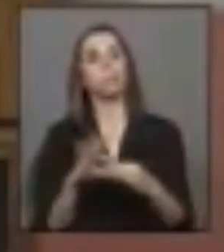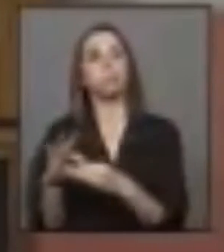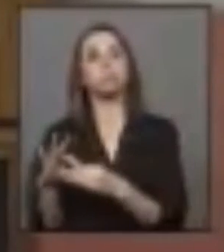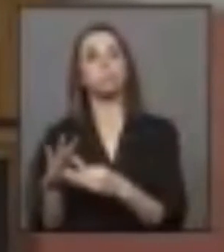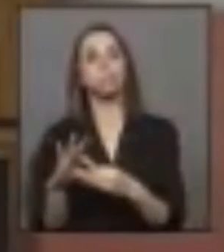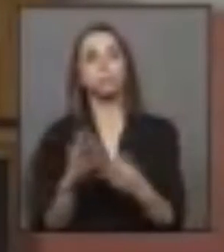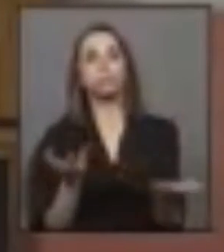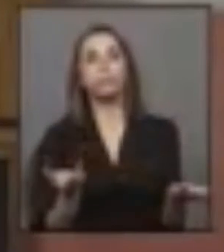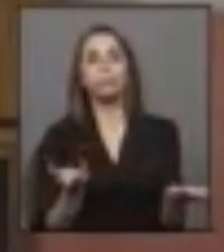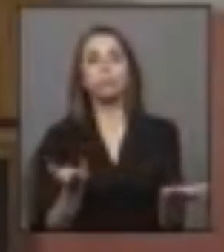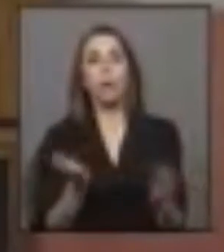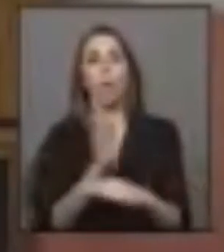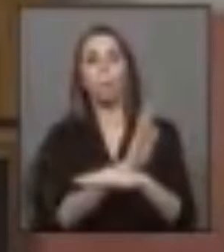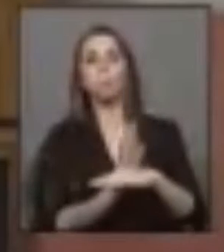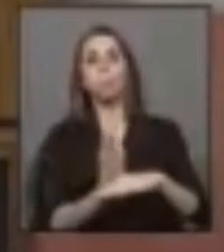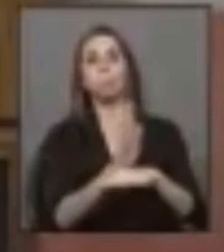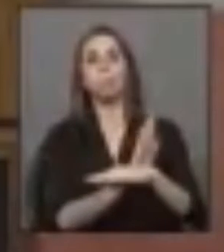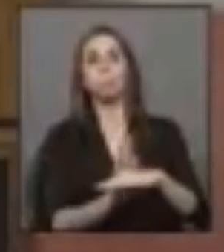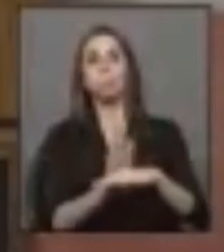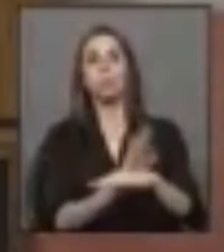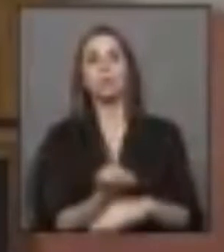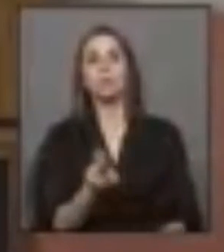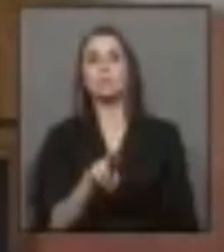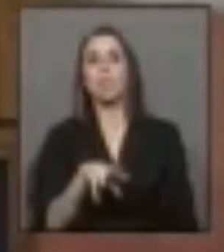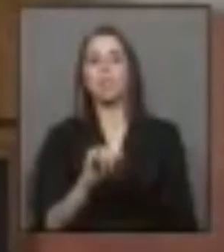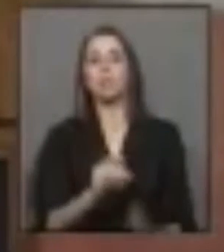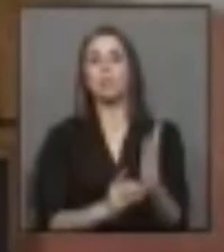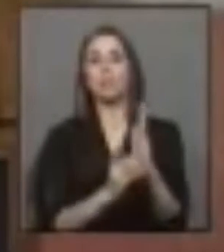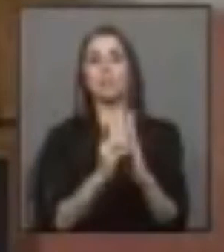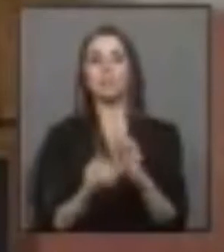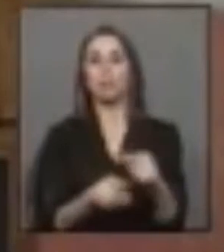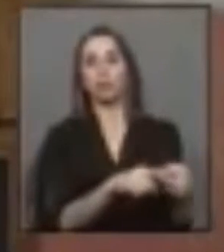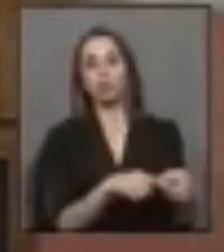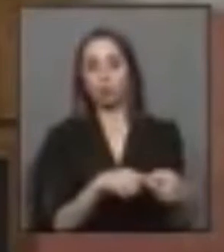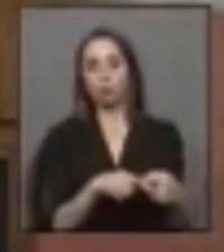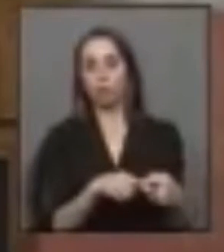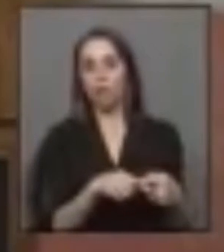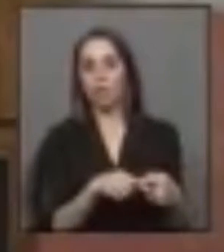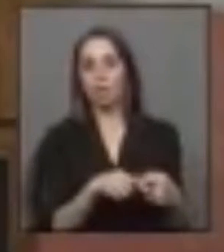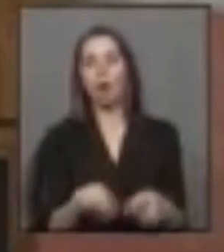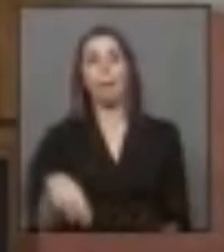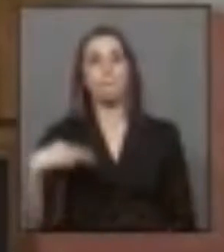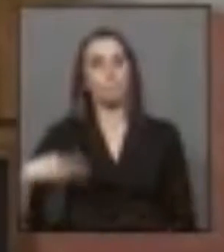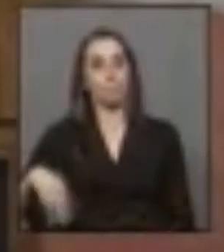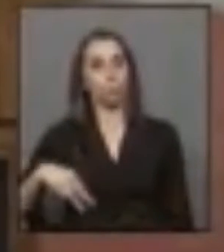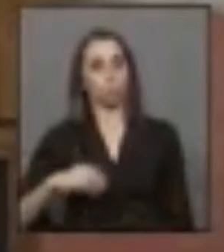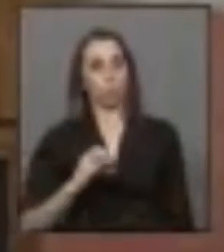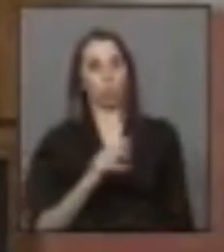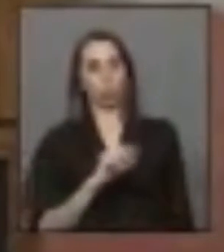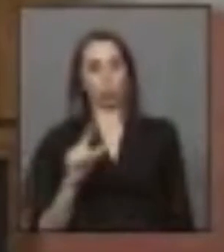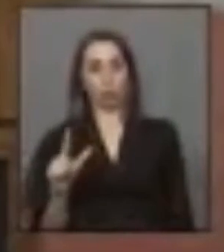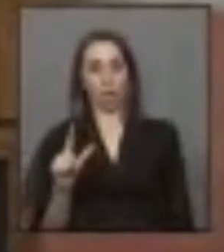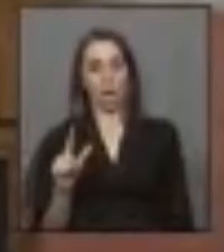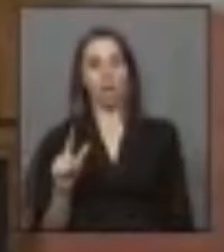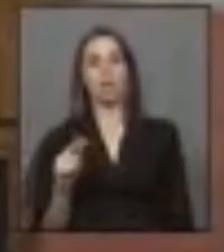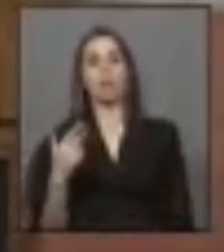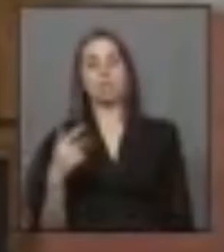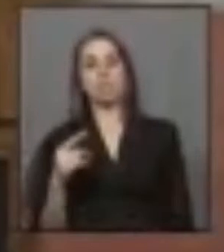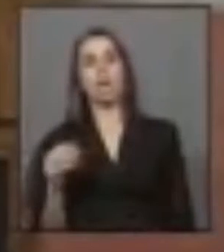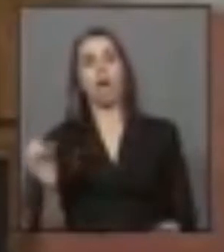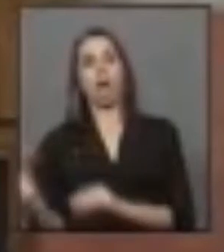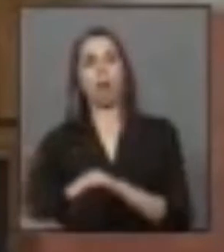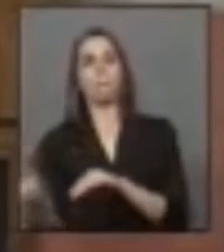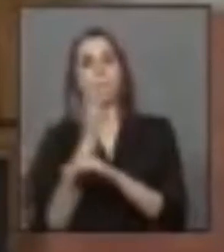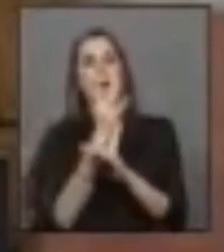de los cuales se encuentra entrampado en la serie de medidas de desarrollo social, aun cuando la Municipalidad de Corral hizo envíos de las